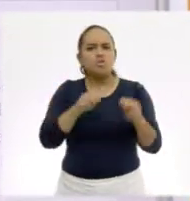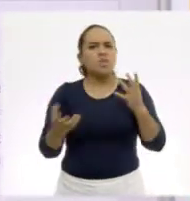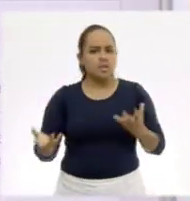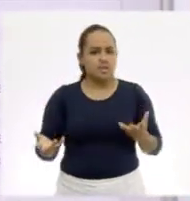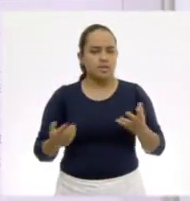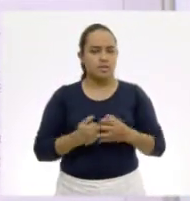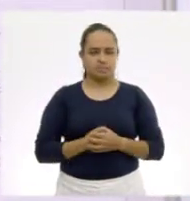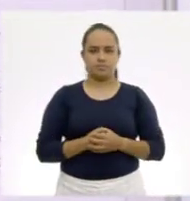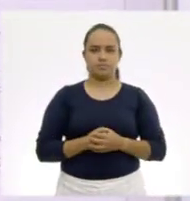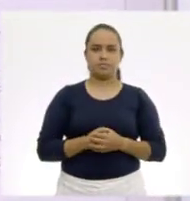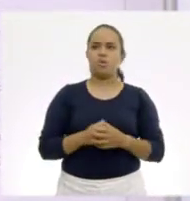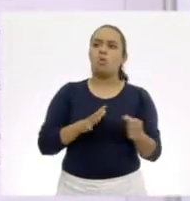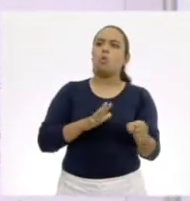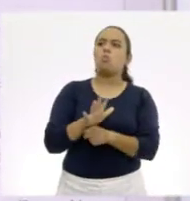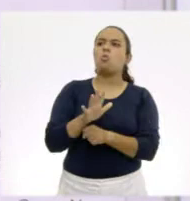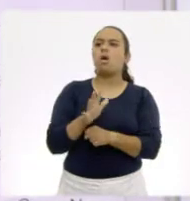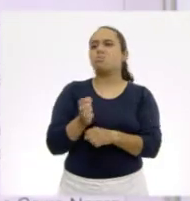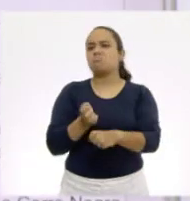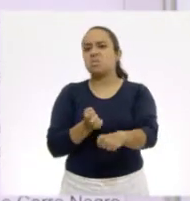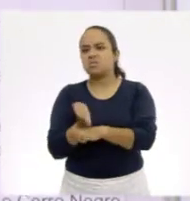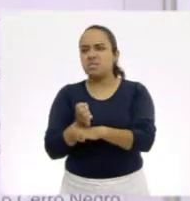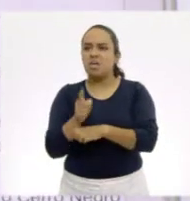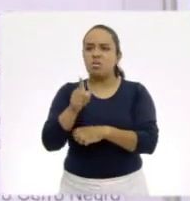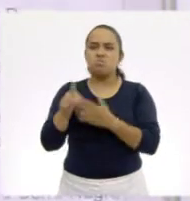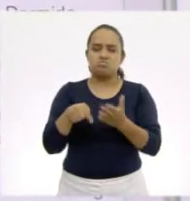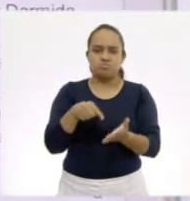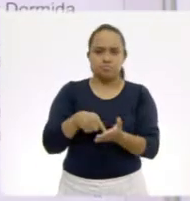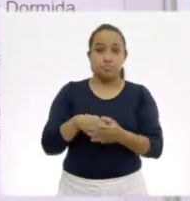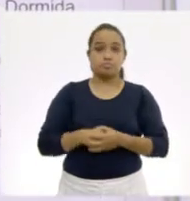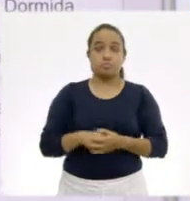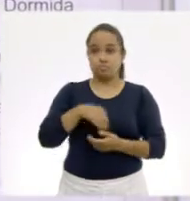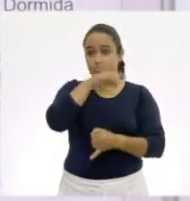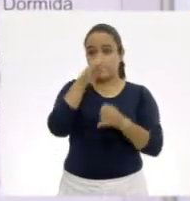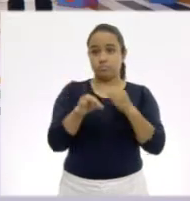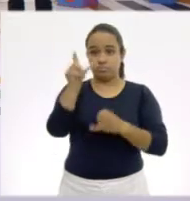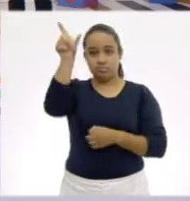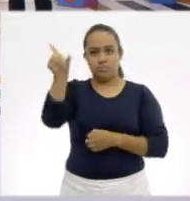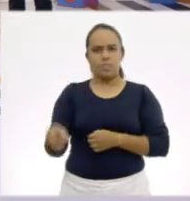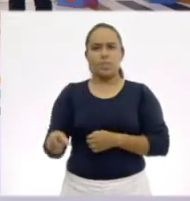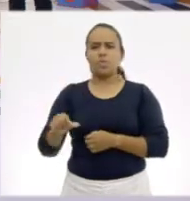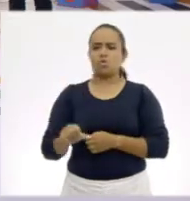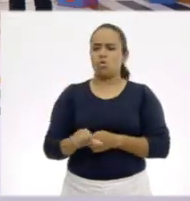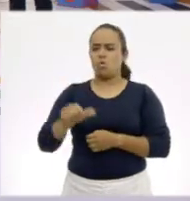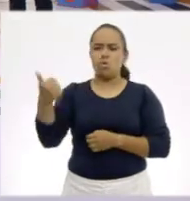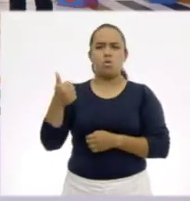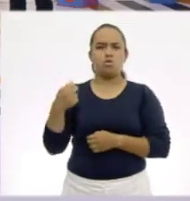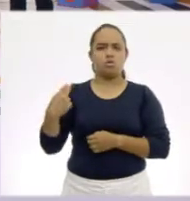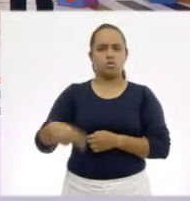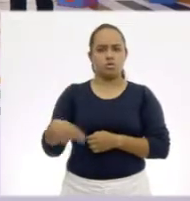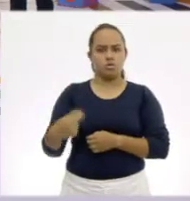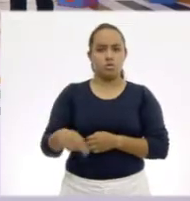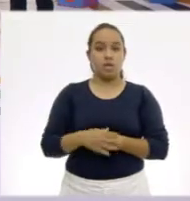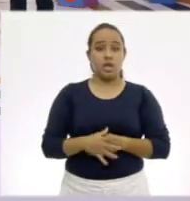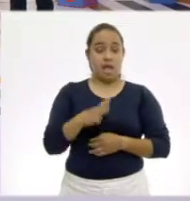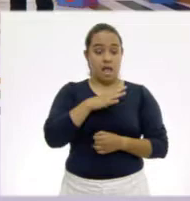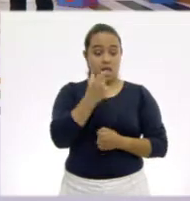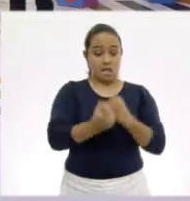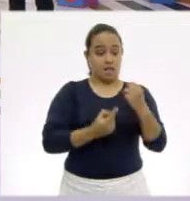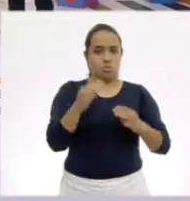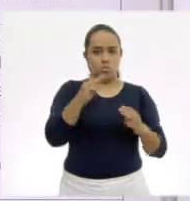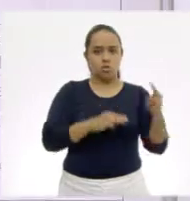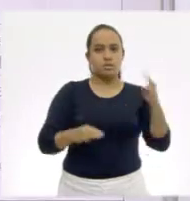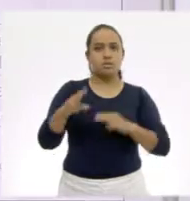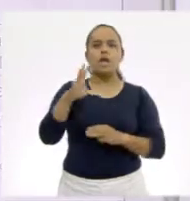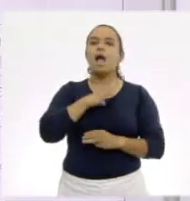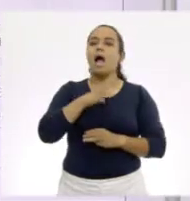Es decir, ¿en qué estado se encuentran esas montañas? Y la última, otro nombre. Hay montañas que